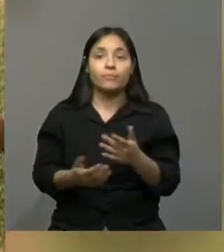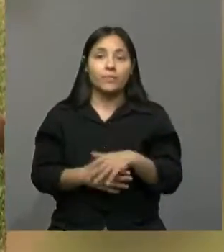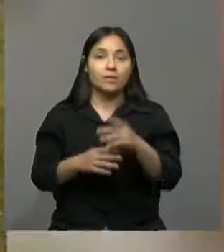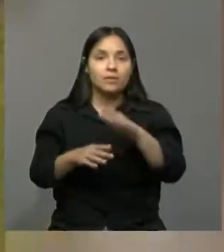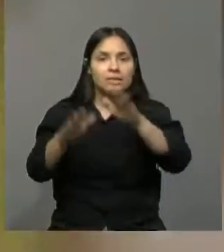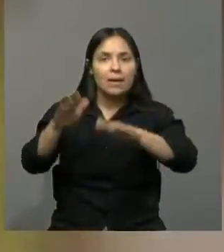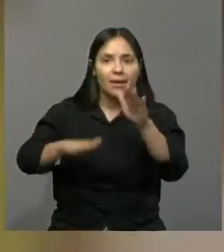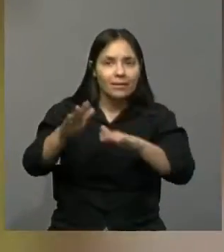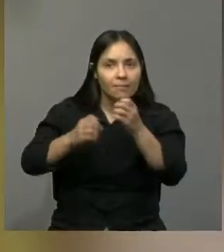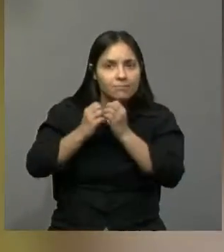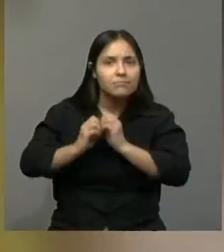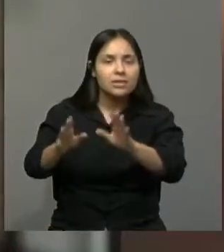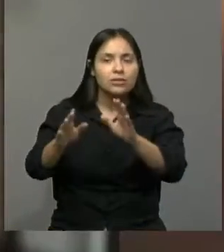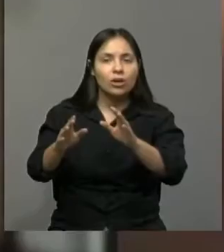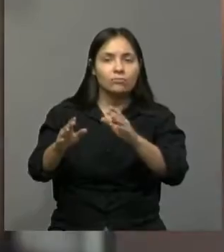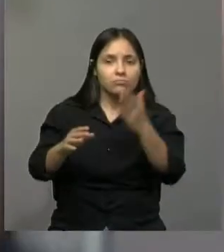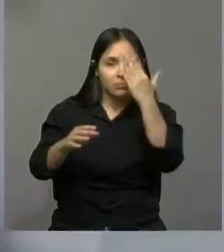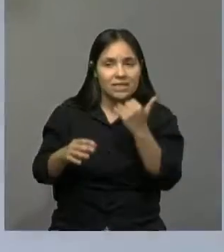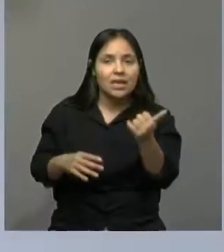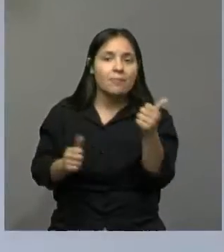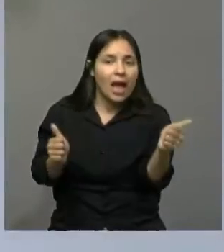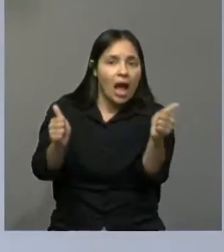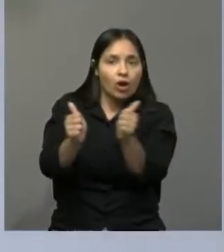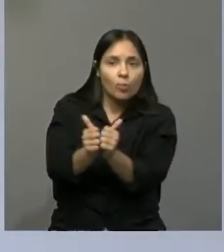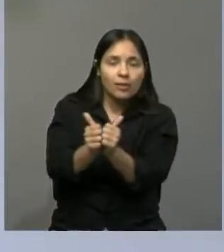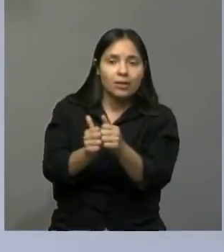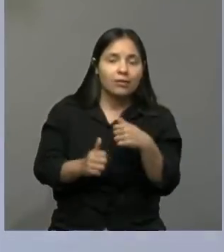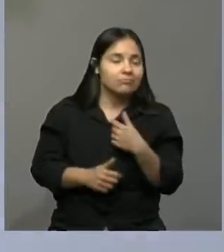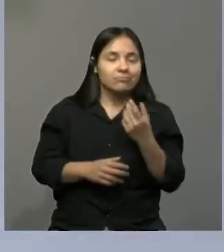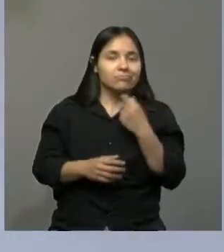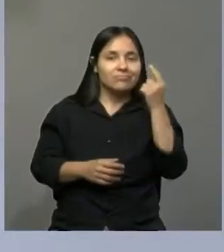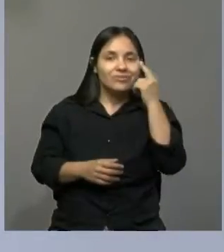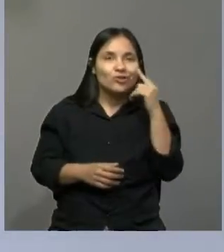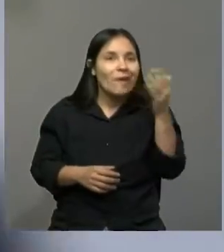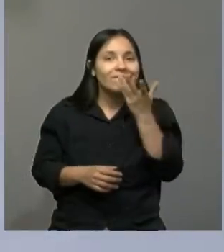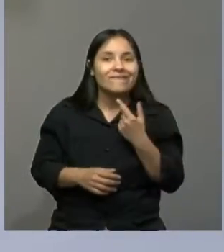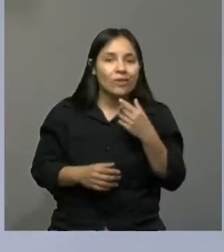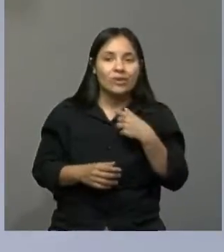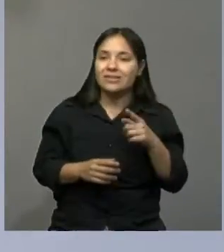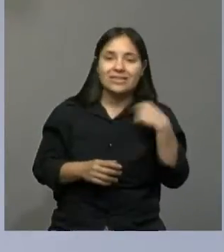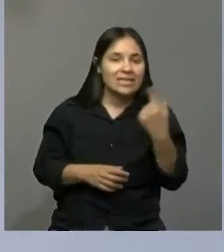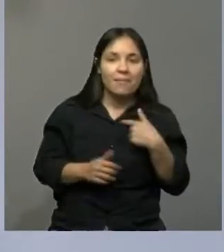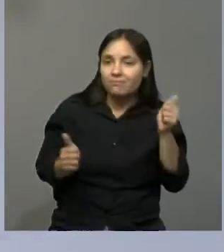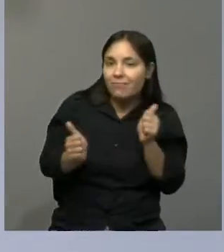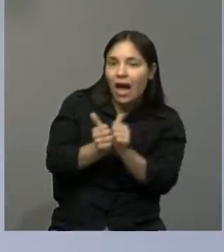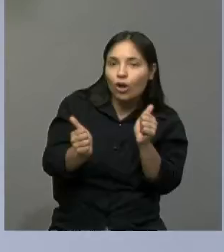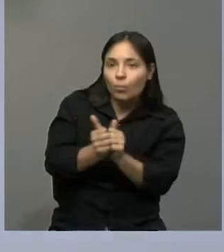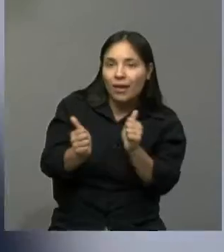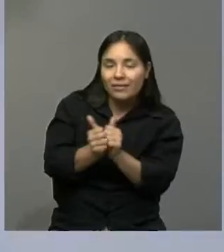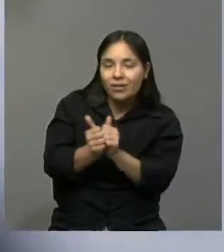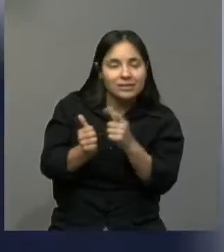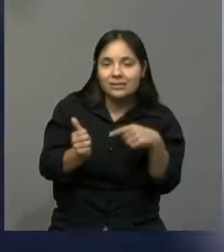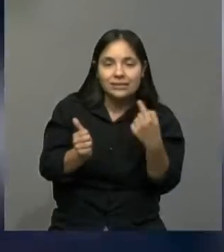zapatear, que me convocaran para acompañarla, para mí es un sueño, porque a Fran siempre la he estado acompañando al lado,